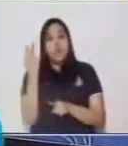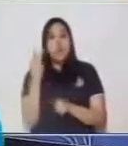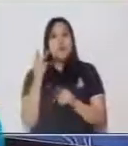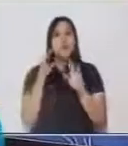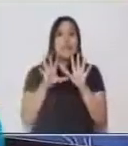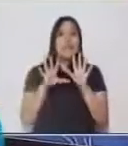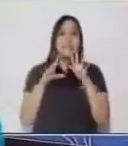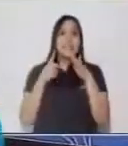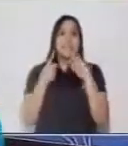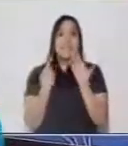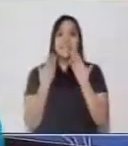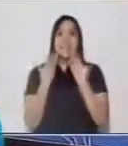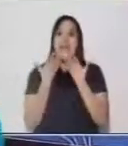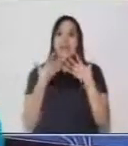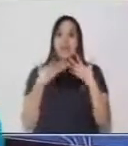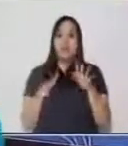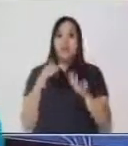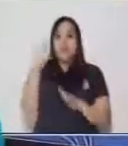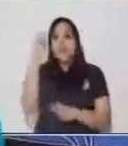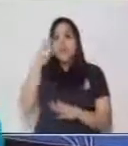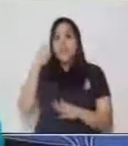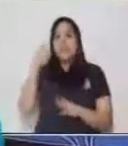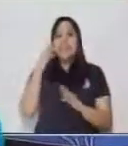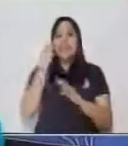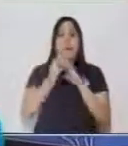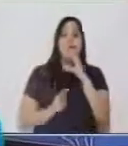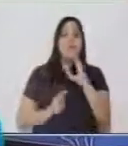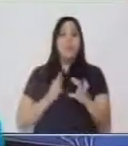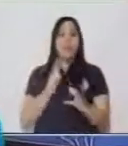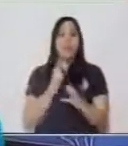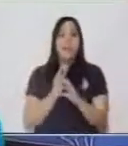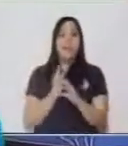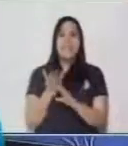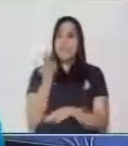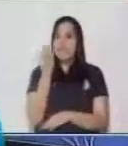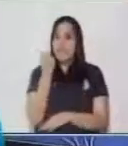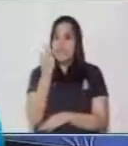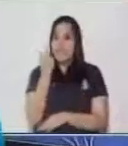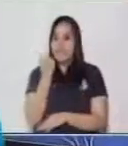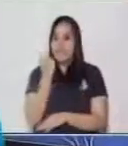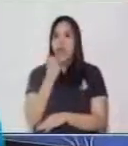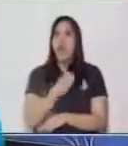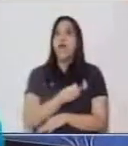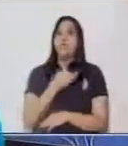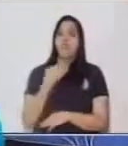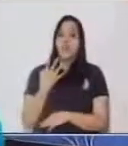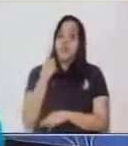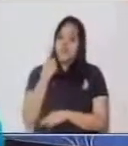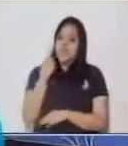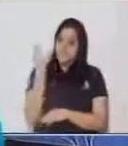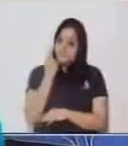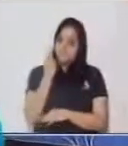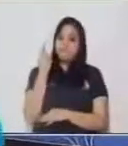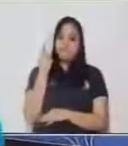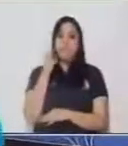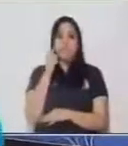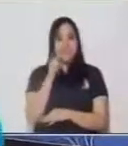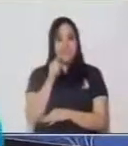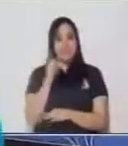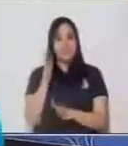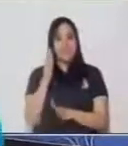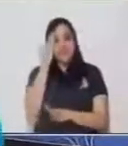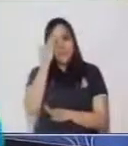16 de octubre es el Día Mundial de la Alimentación. Es una fecha que tú debes tomar en cuenta y es muy